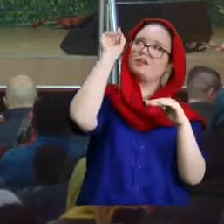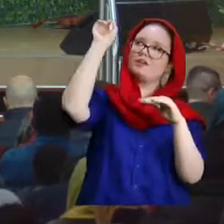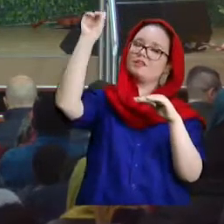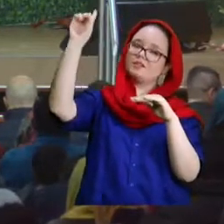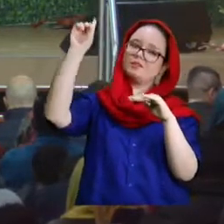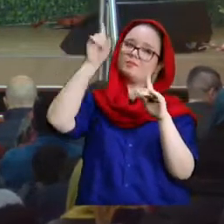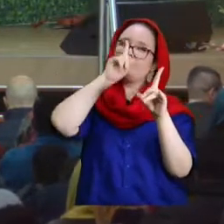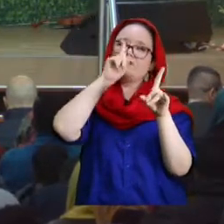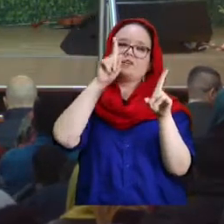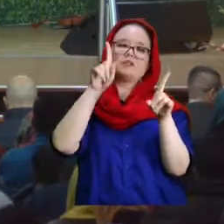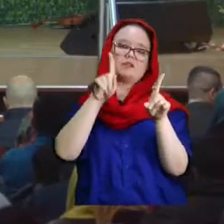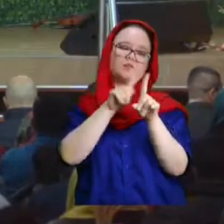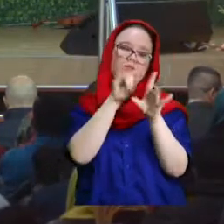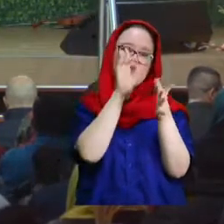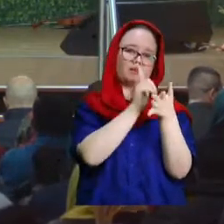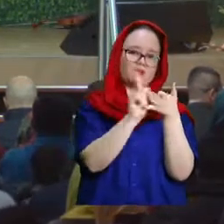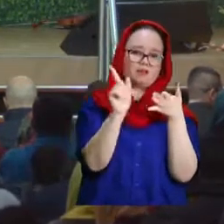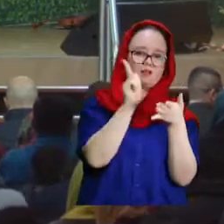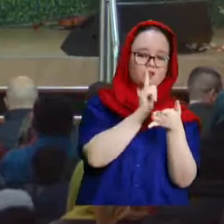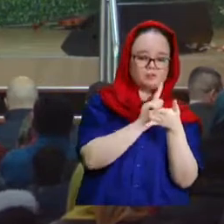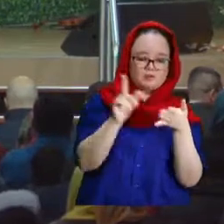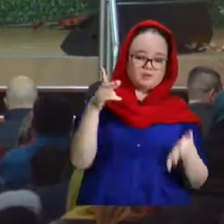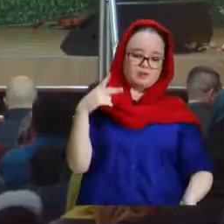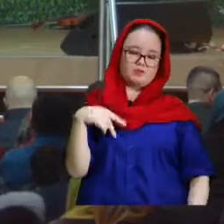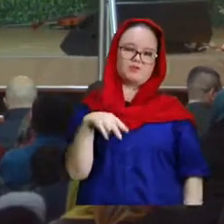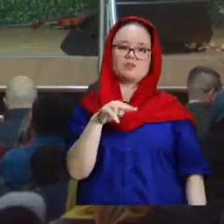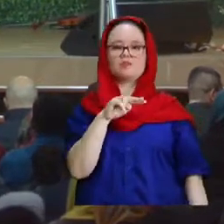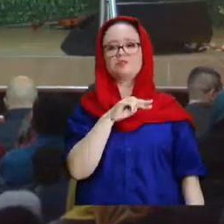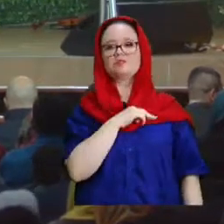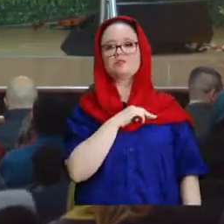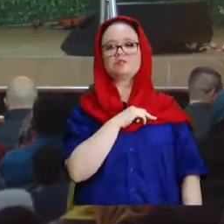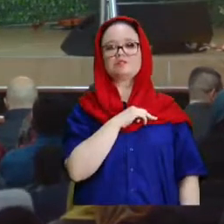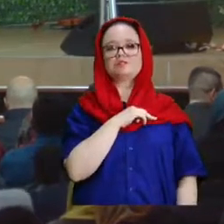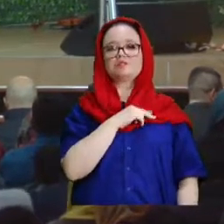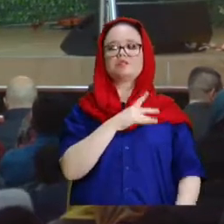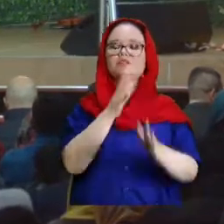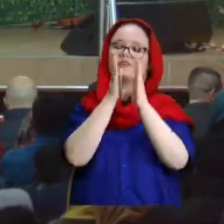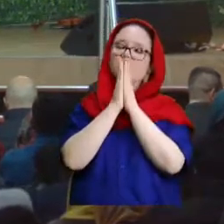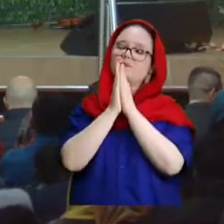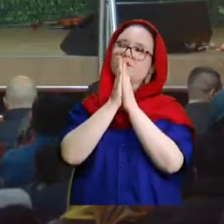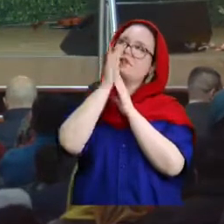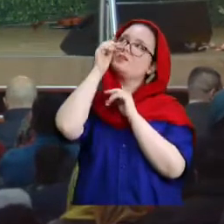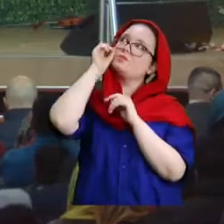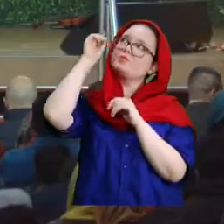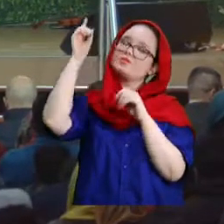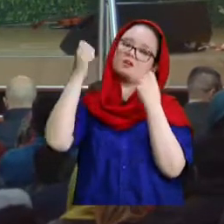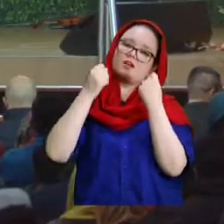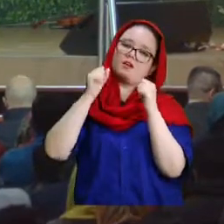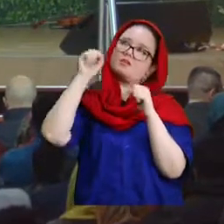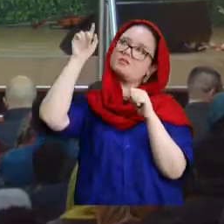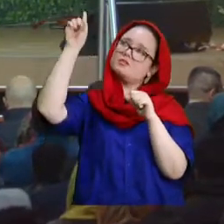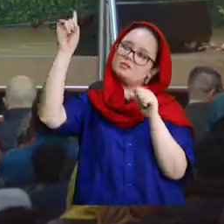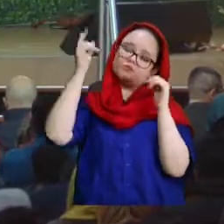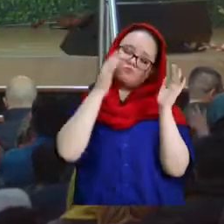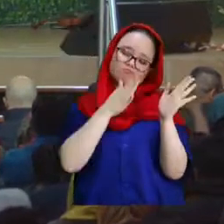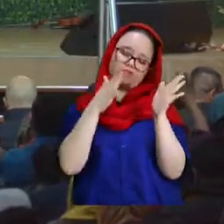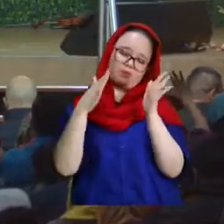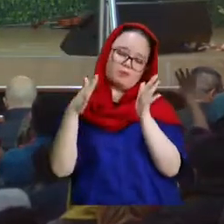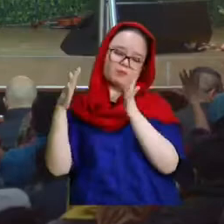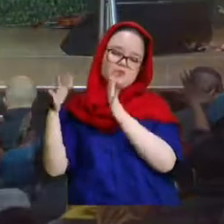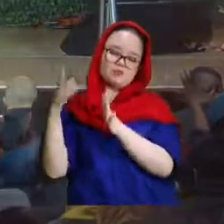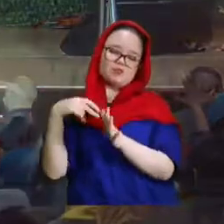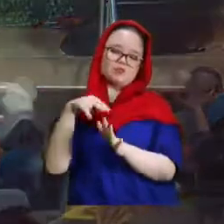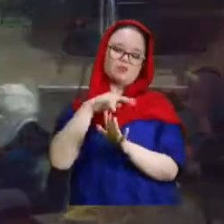alabarnos en el nombre de Jesús. Te lo suplicamos con todo nuestro corazón. Haz tú la obra. Ahora, nosotros, Señor,